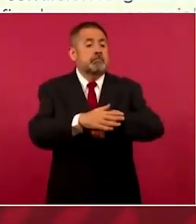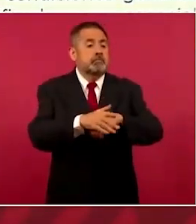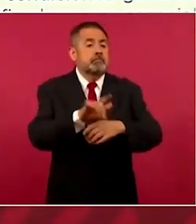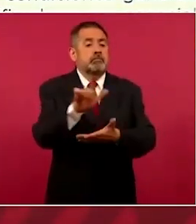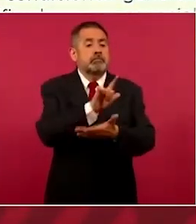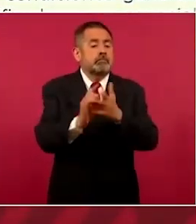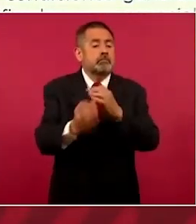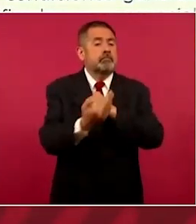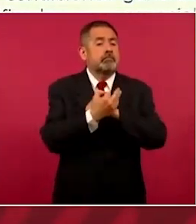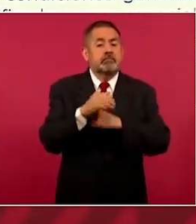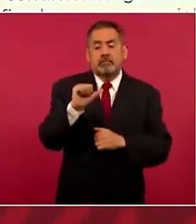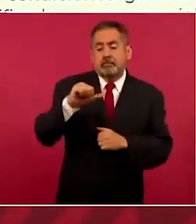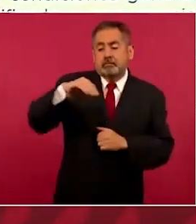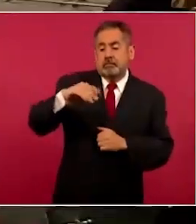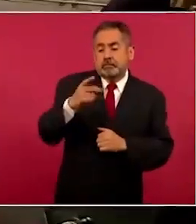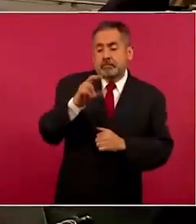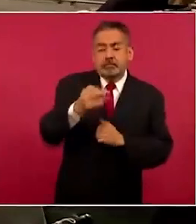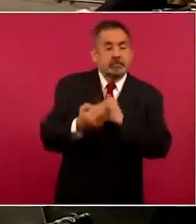Y como